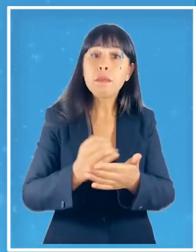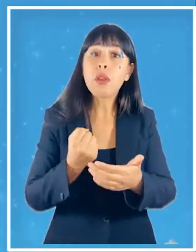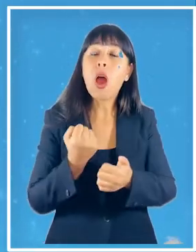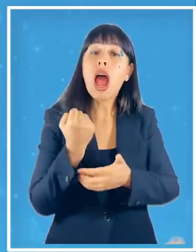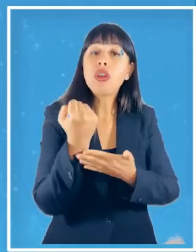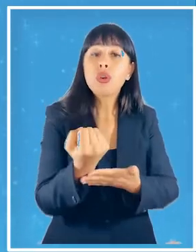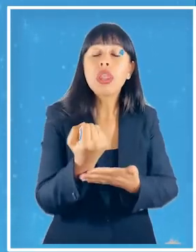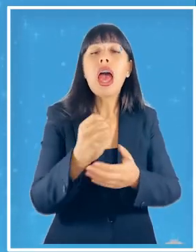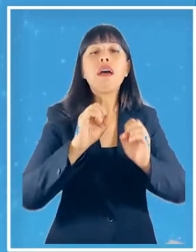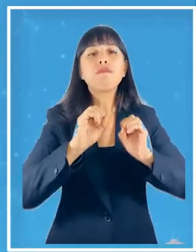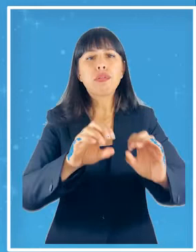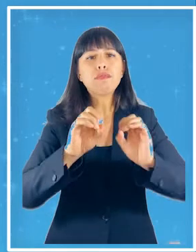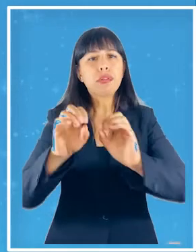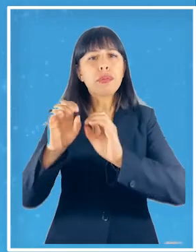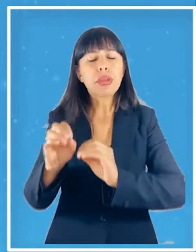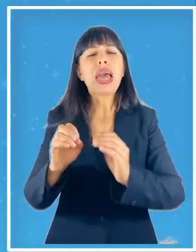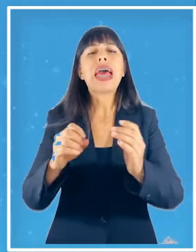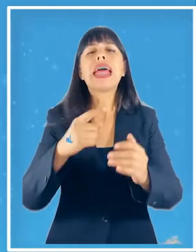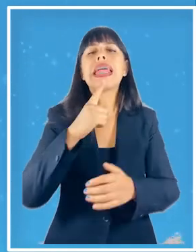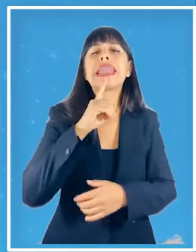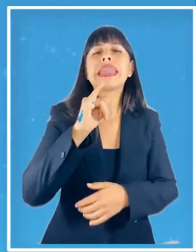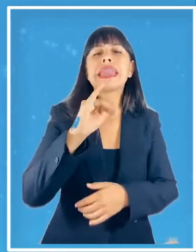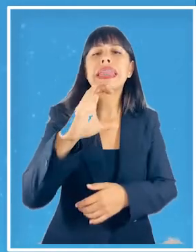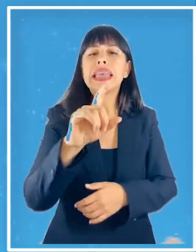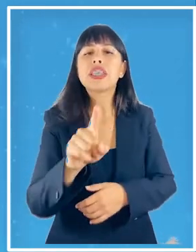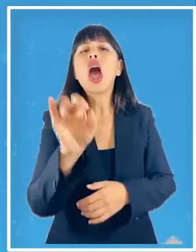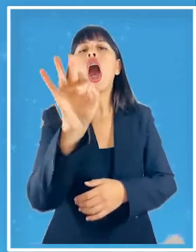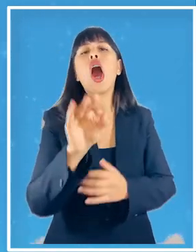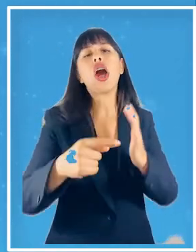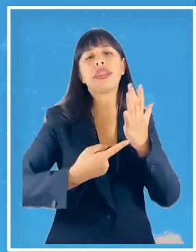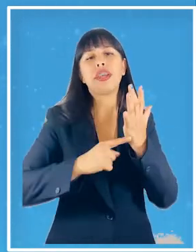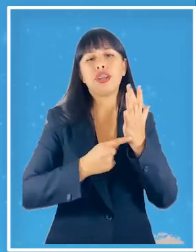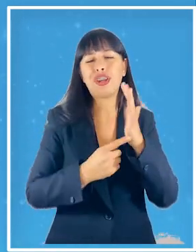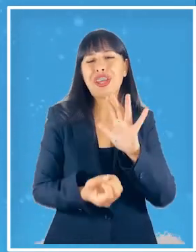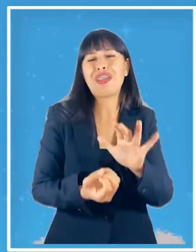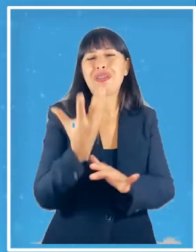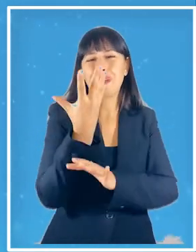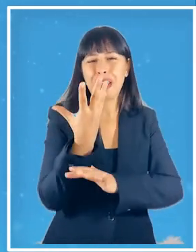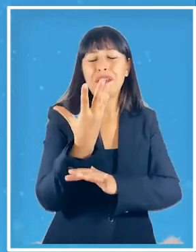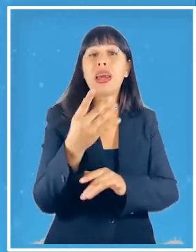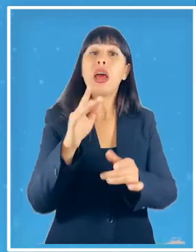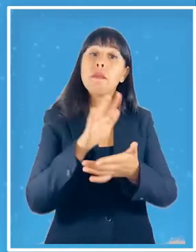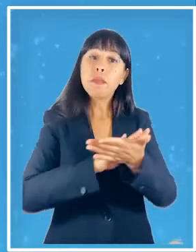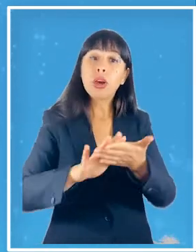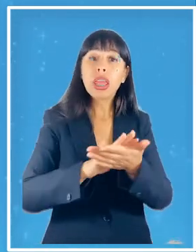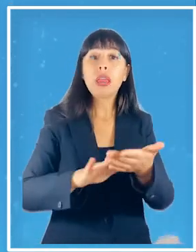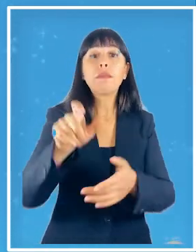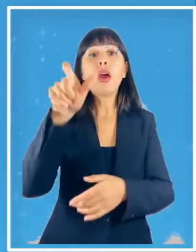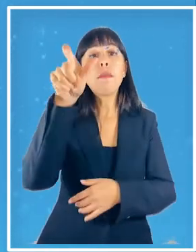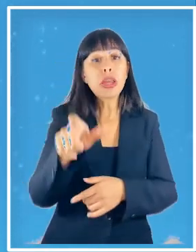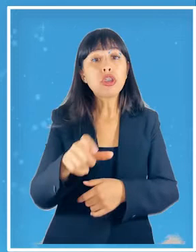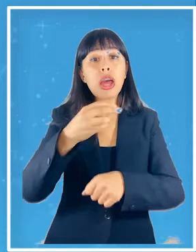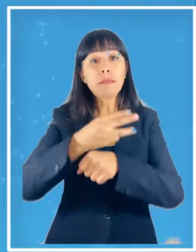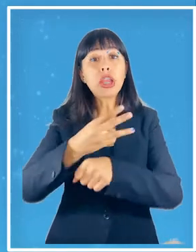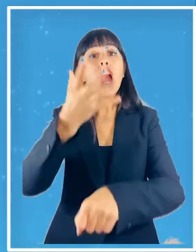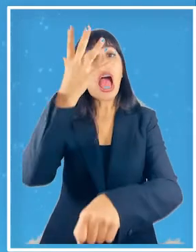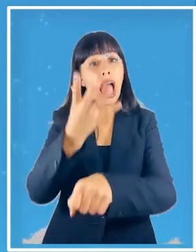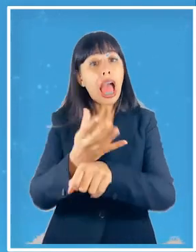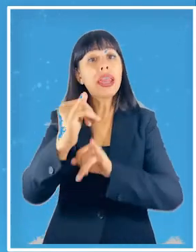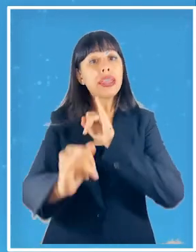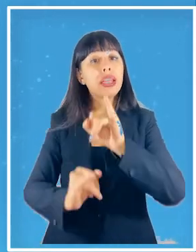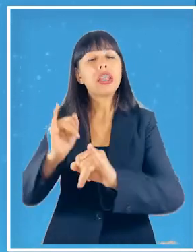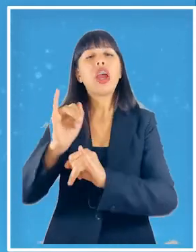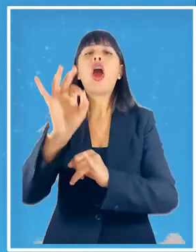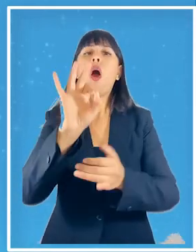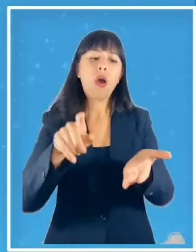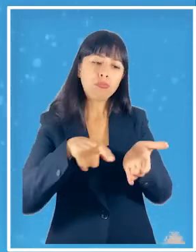las nuevas tecnologías o TIC en este sentido aquellas personas mayores que cuentan con acceso a internet o